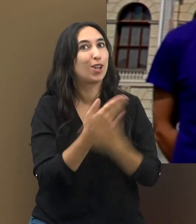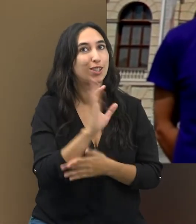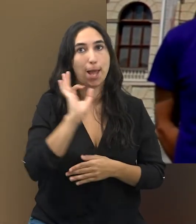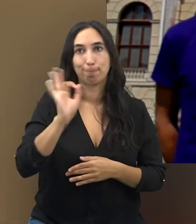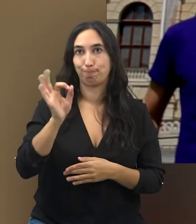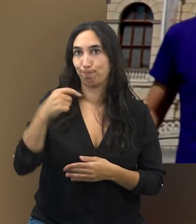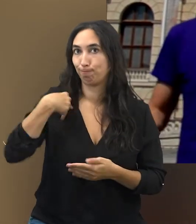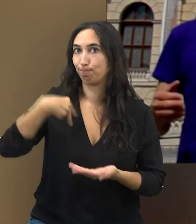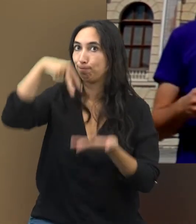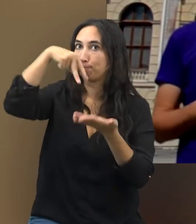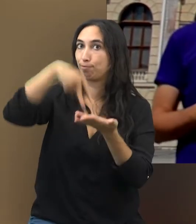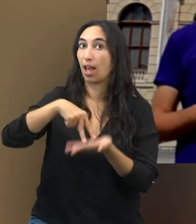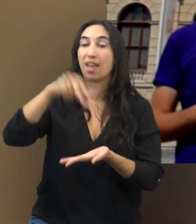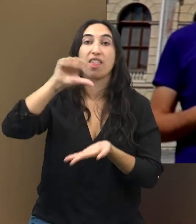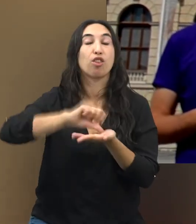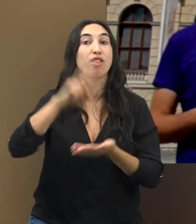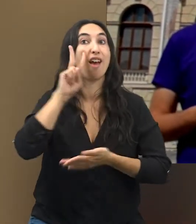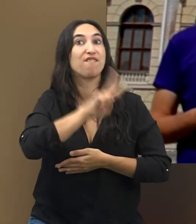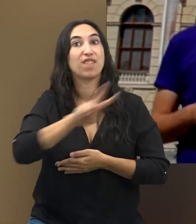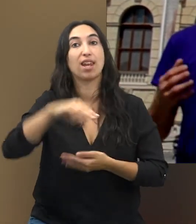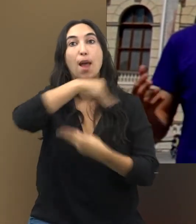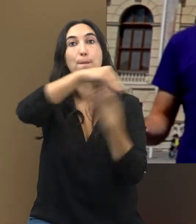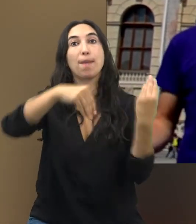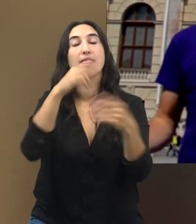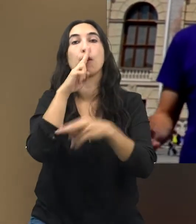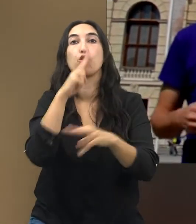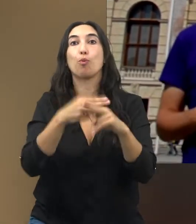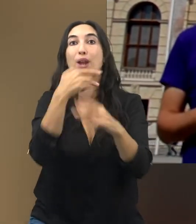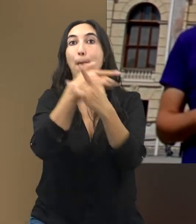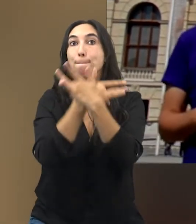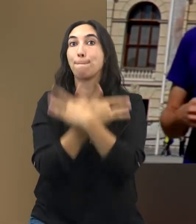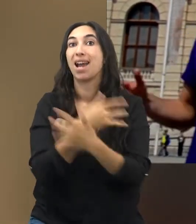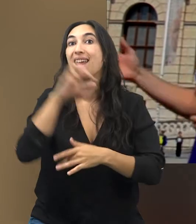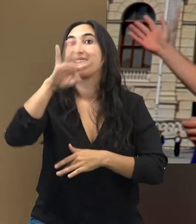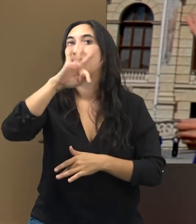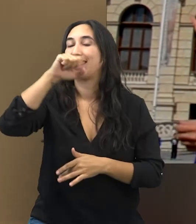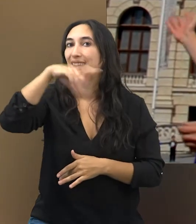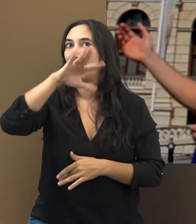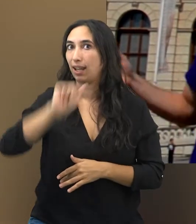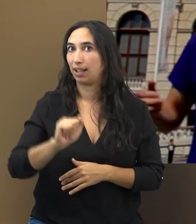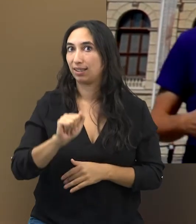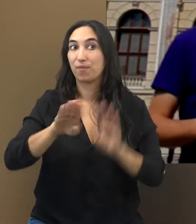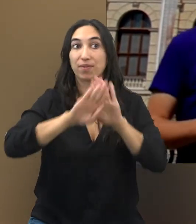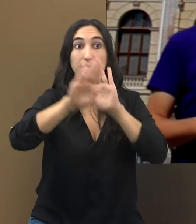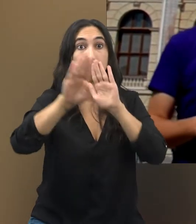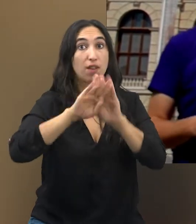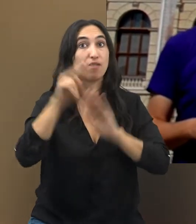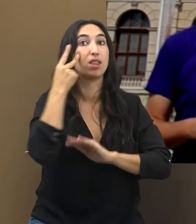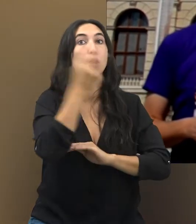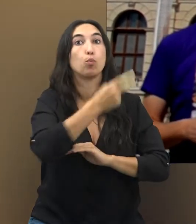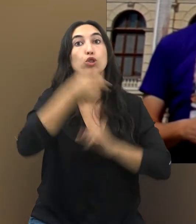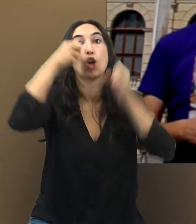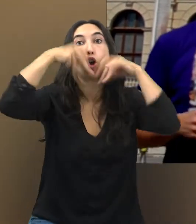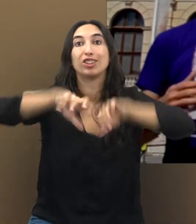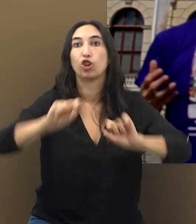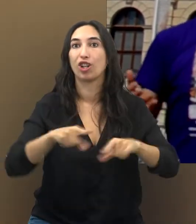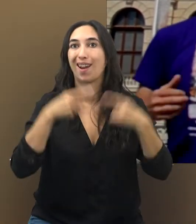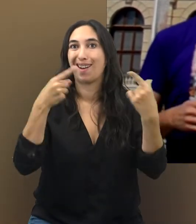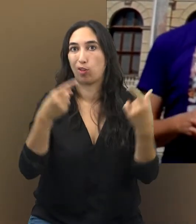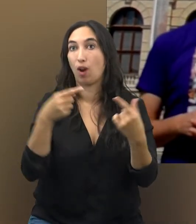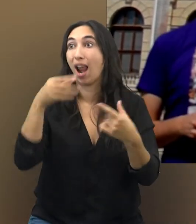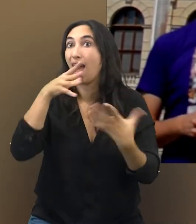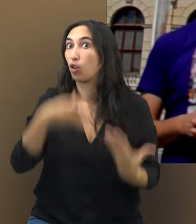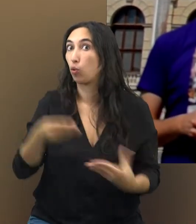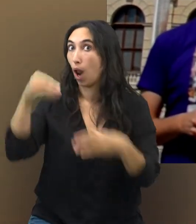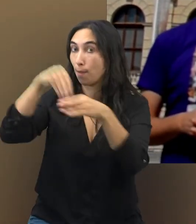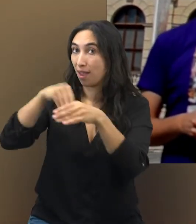días. Pues efectivamente me encuentro en la plaza de María Teresa en Viena, junto a la fachada del Museo de Historia Natural, donde